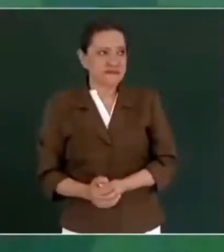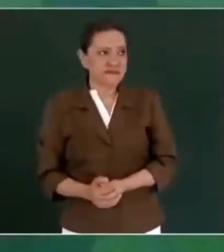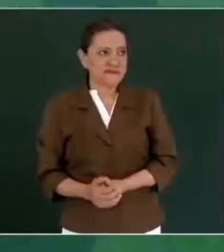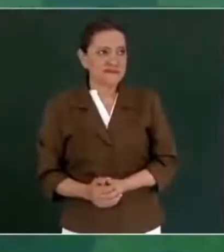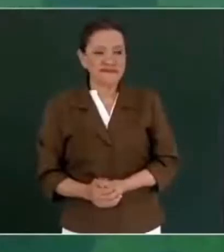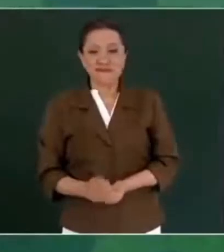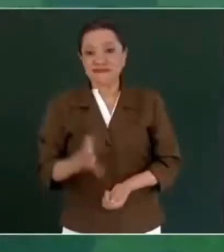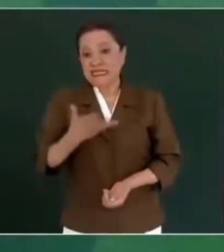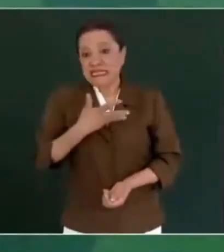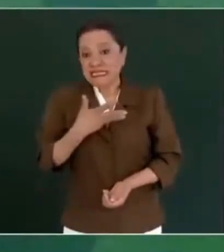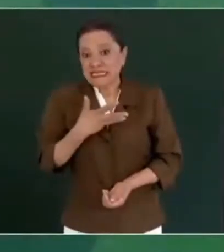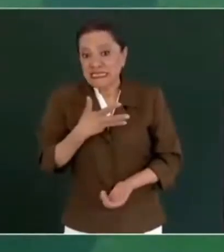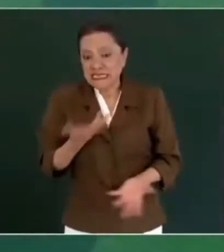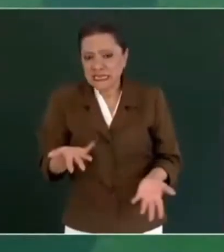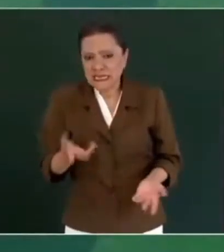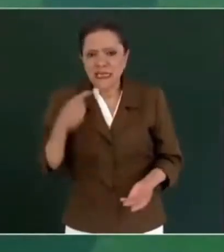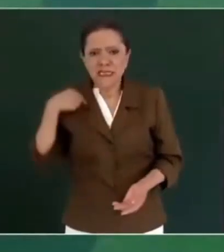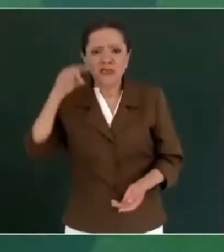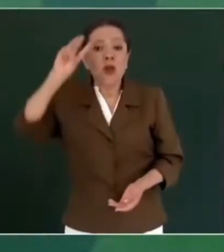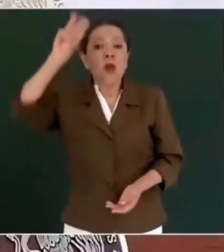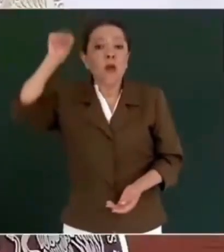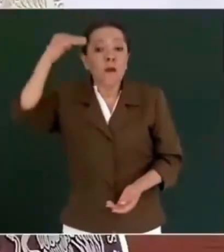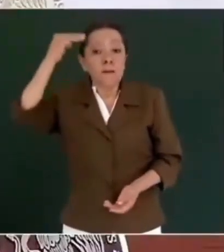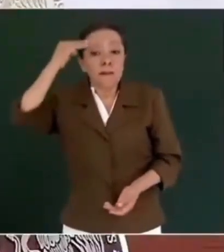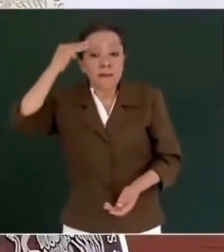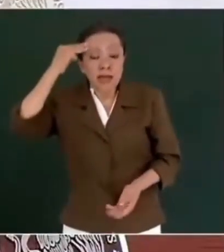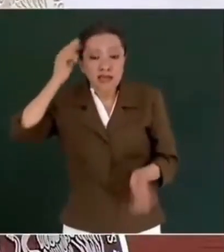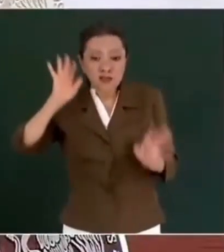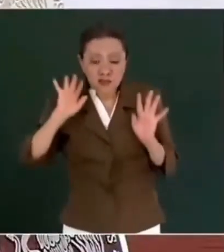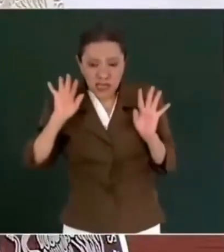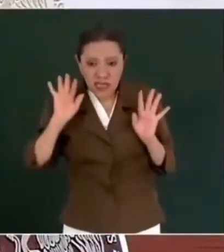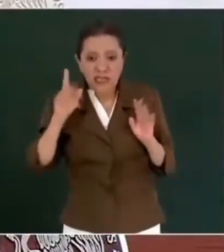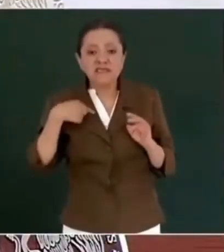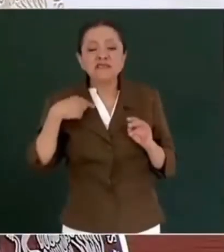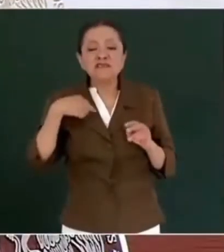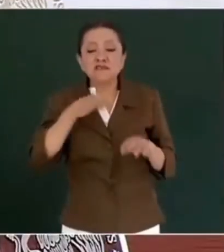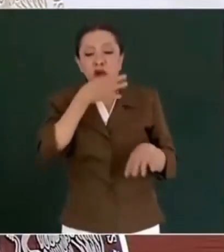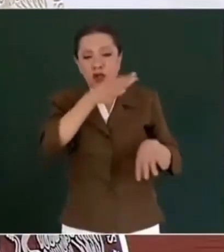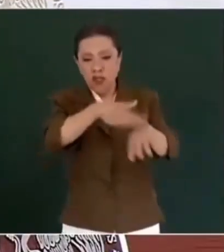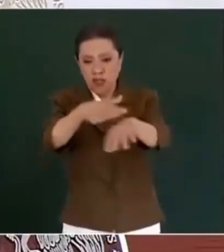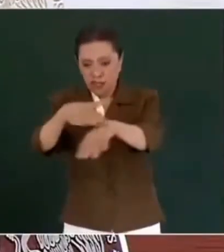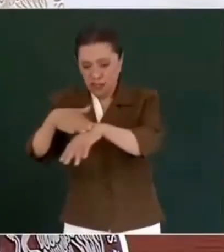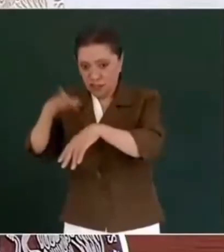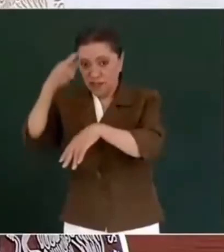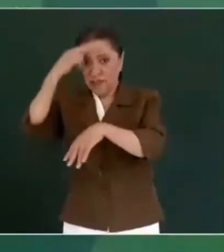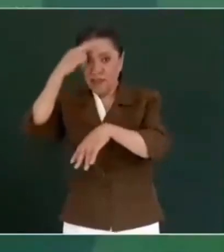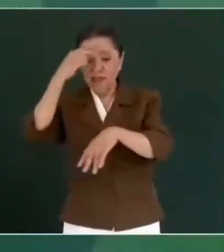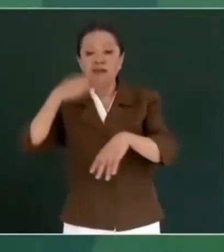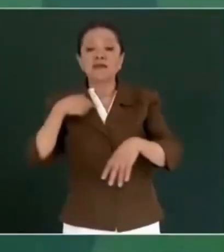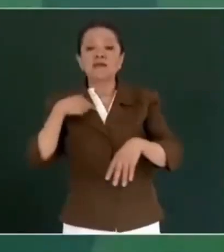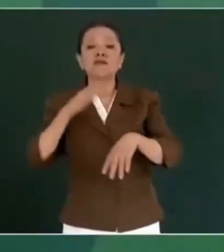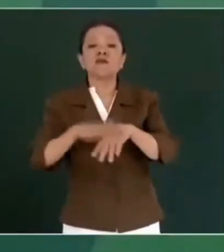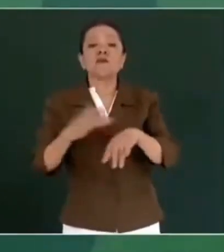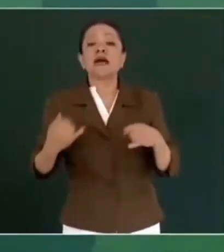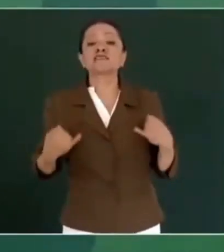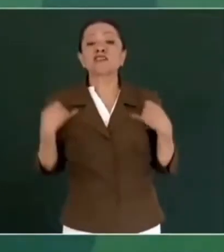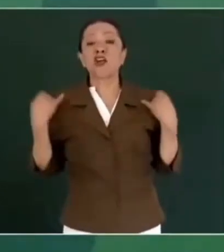Tener madurez nada más les recuerdo de que soy más joven